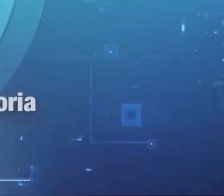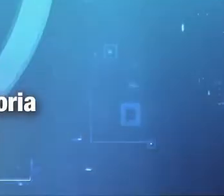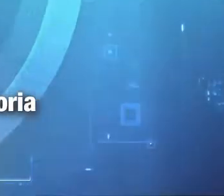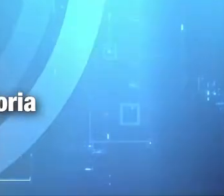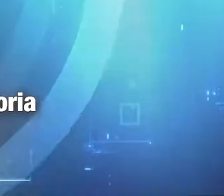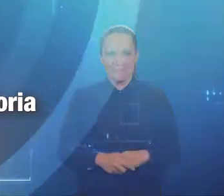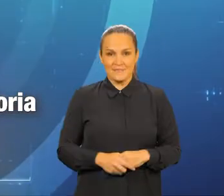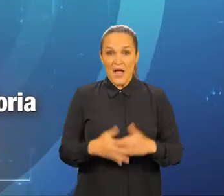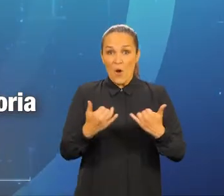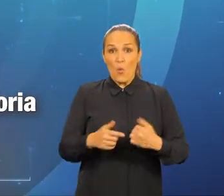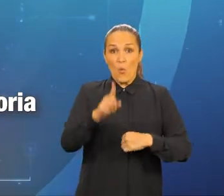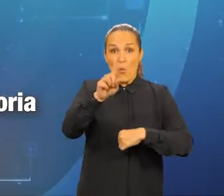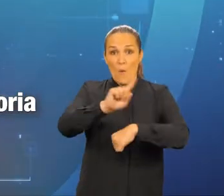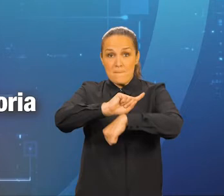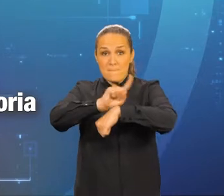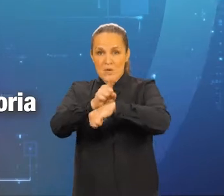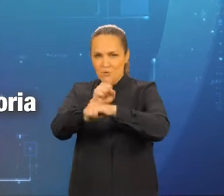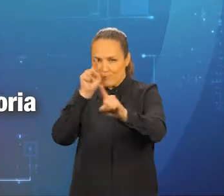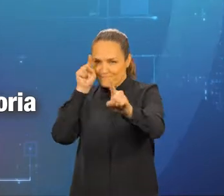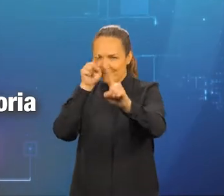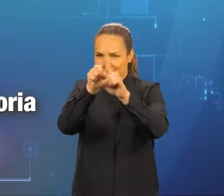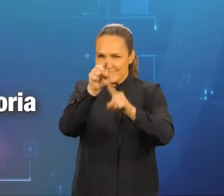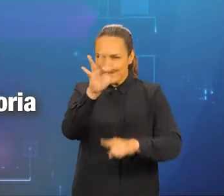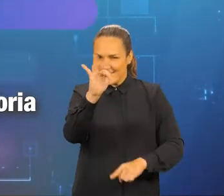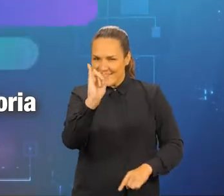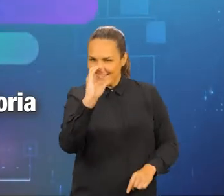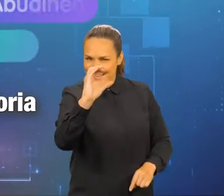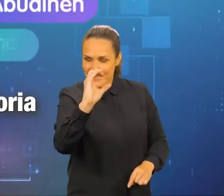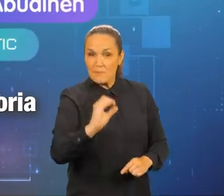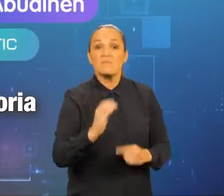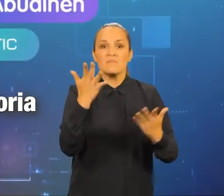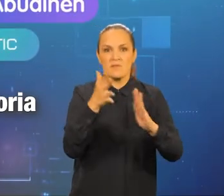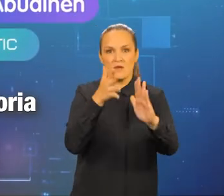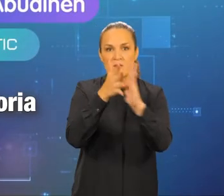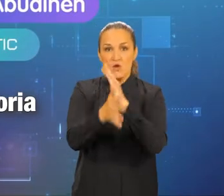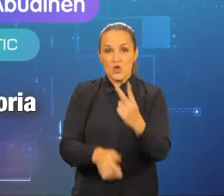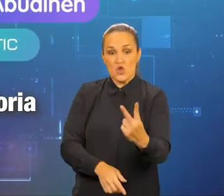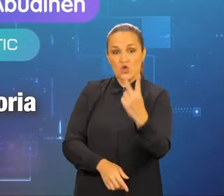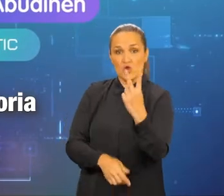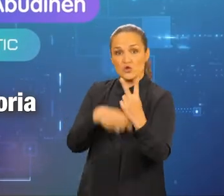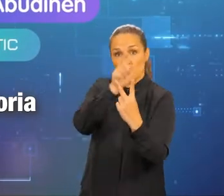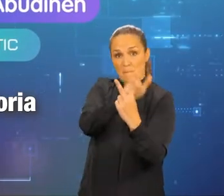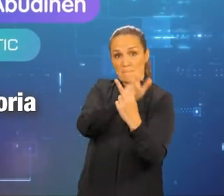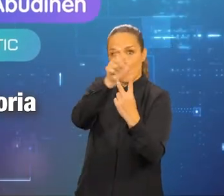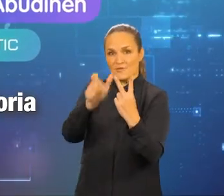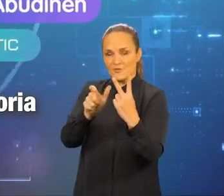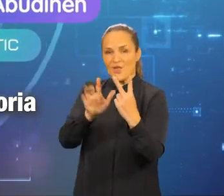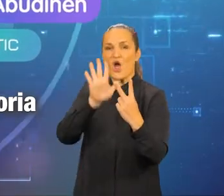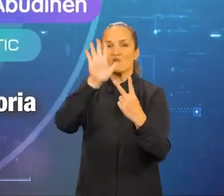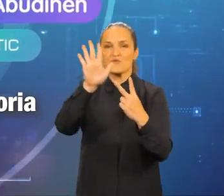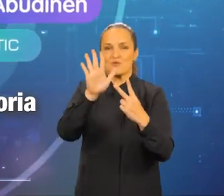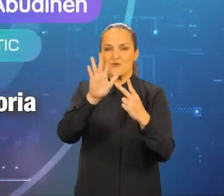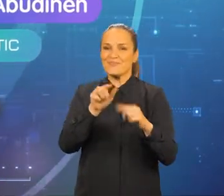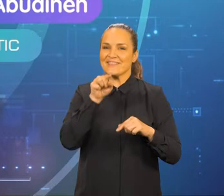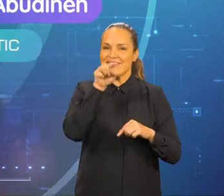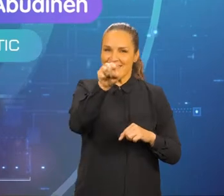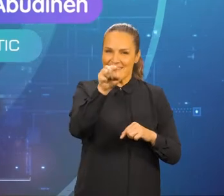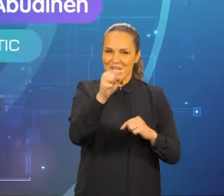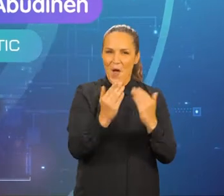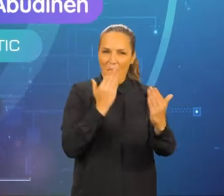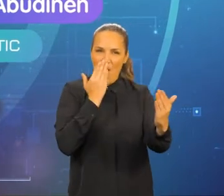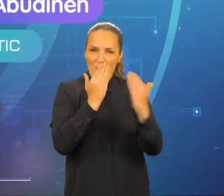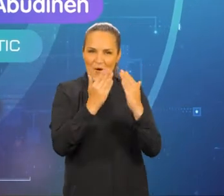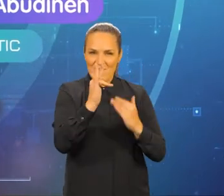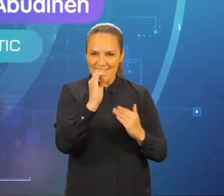Hoy, en un minuto para ti, traemos la historia de dos beneficiarios de En Tic Confío. La